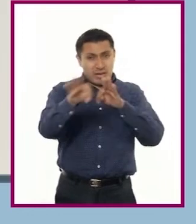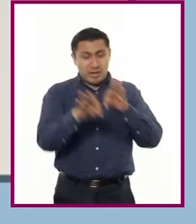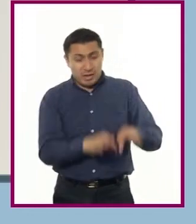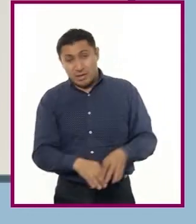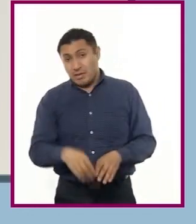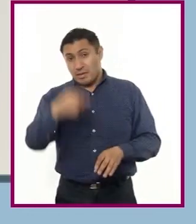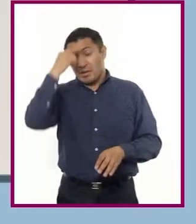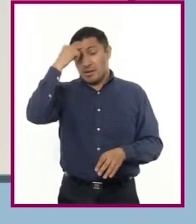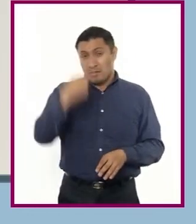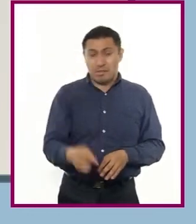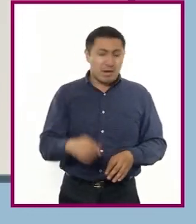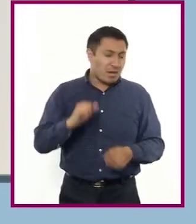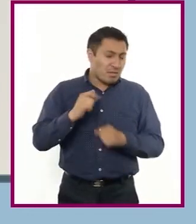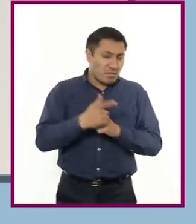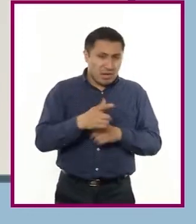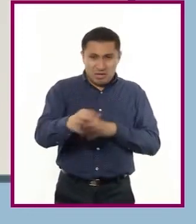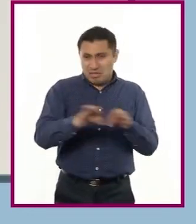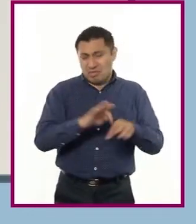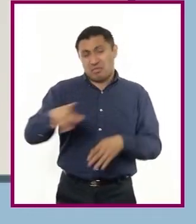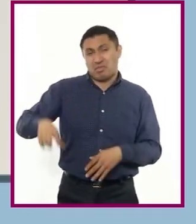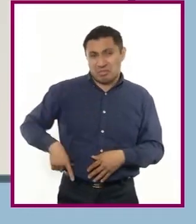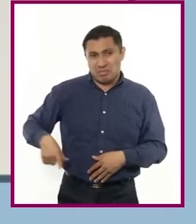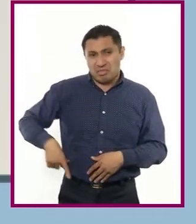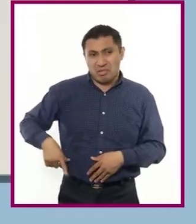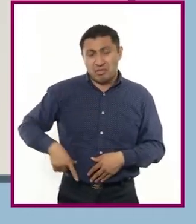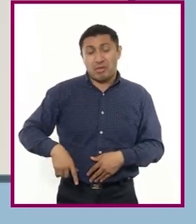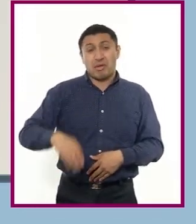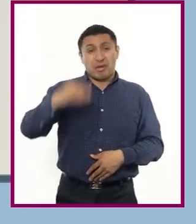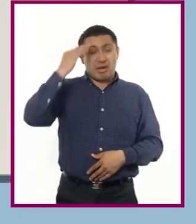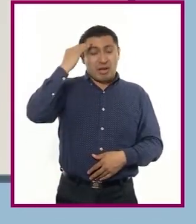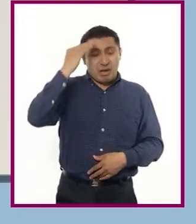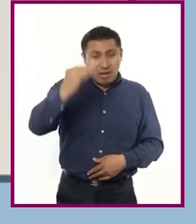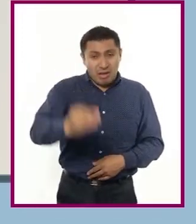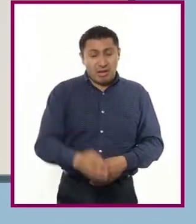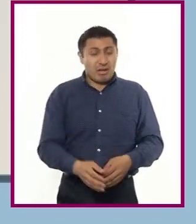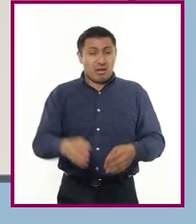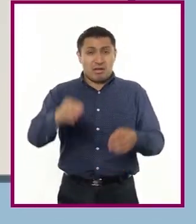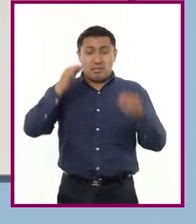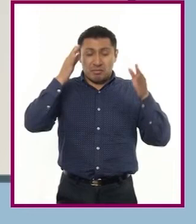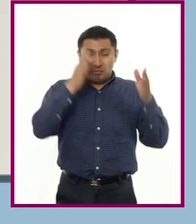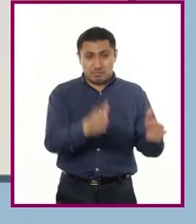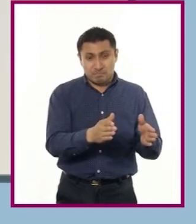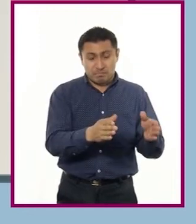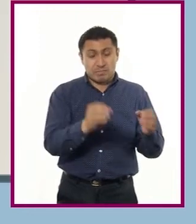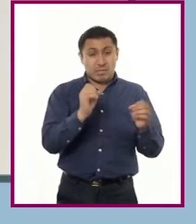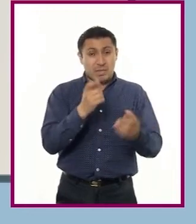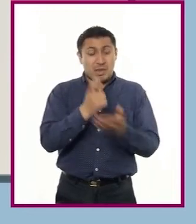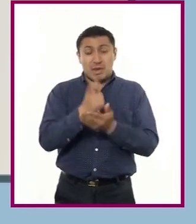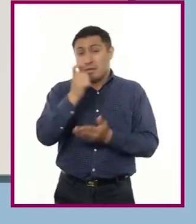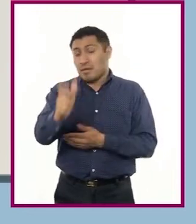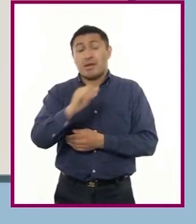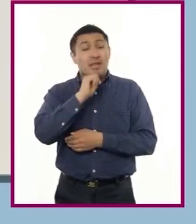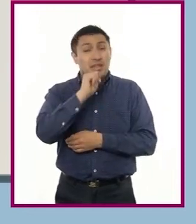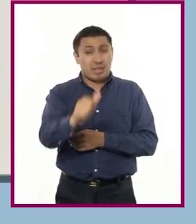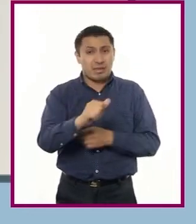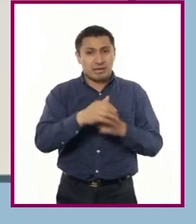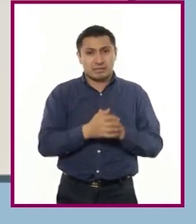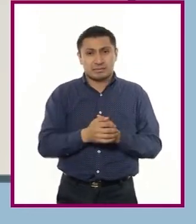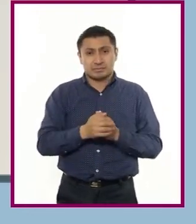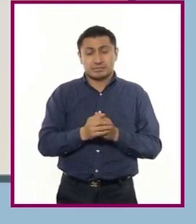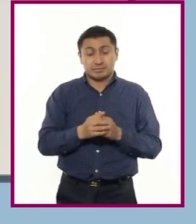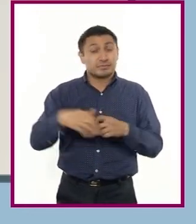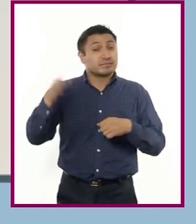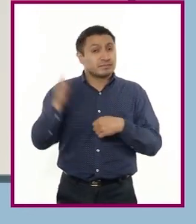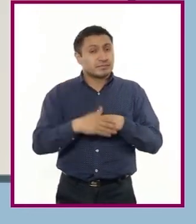desempeñar algún cargo, puesto o comisión durante un tiempo determinado y sin goce de sueldo. La siguiente